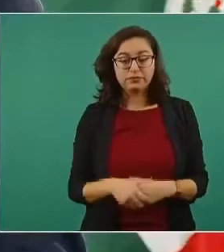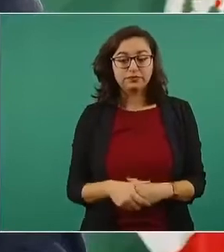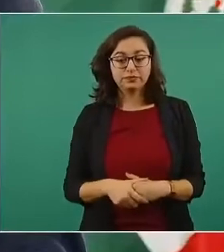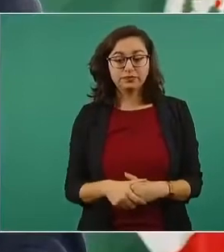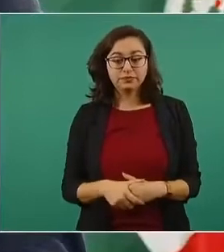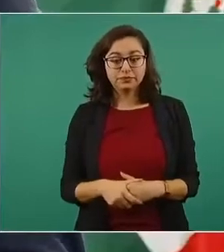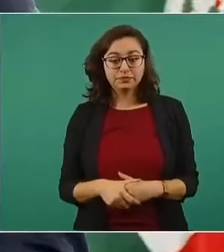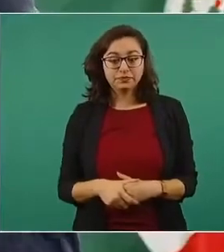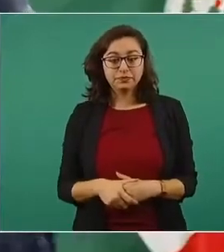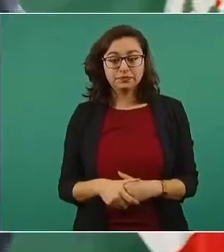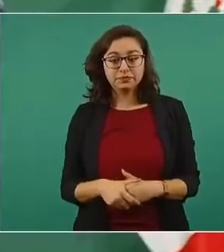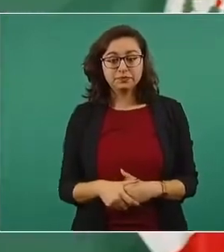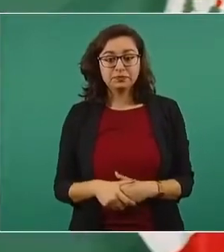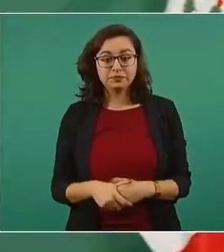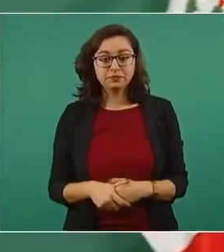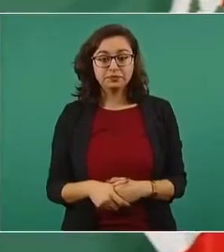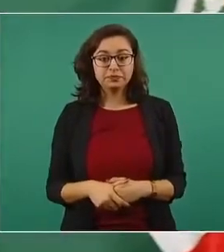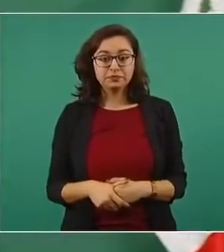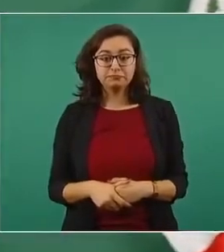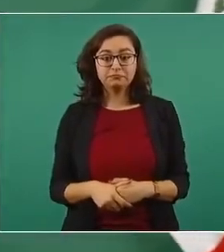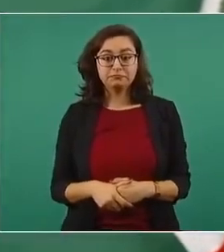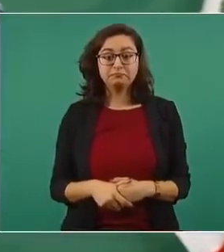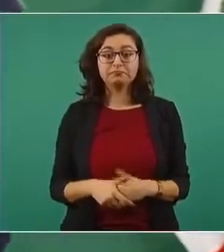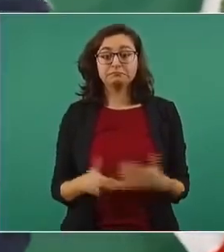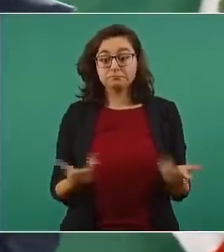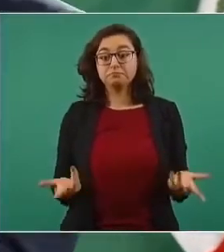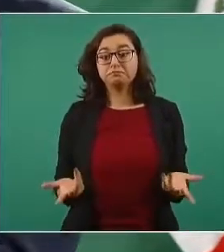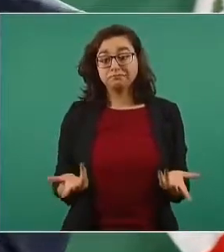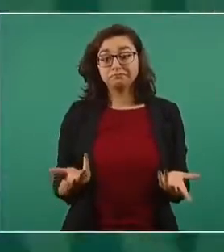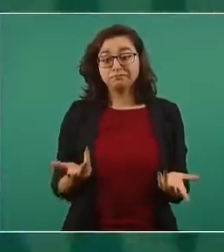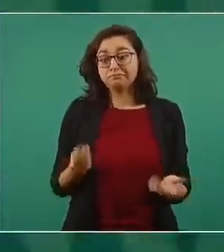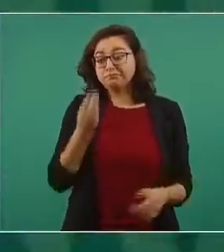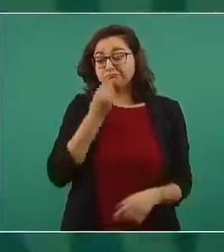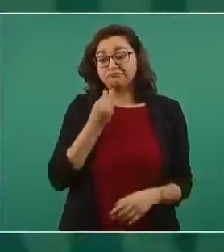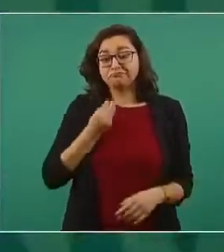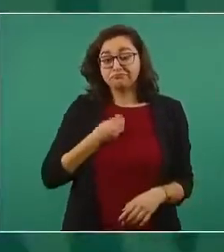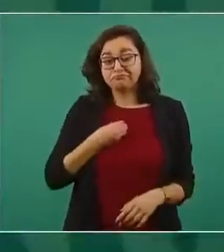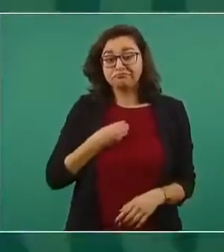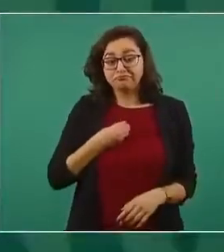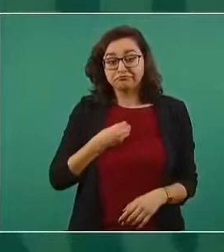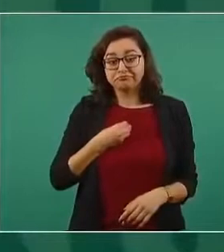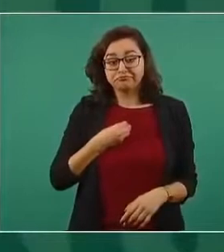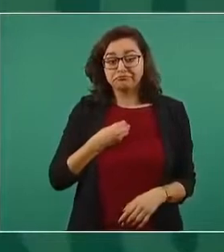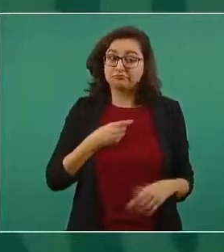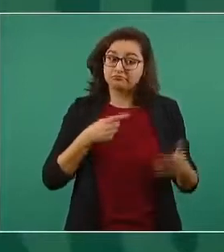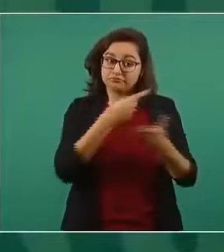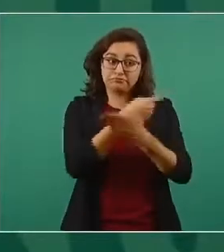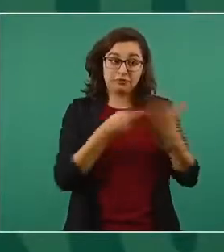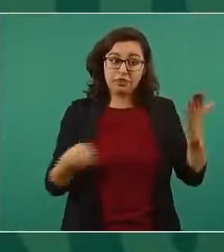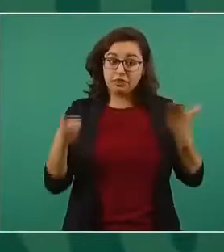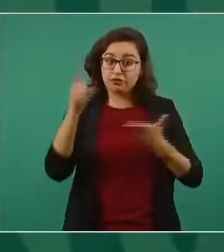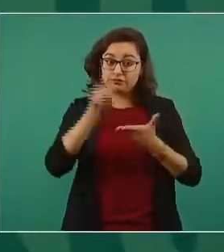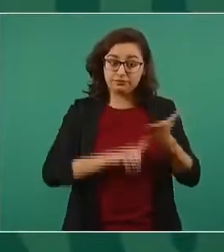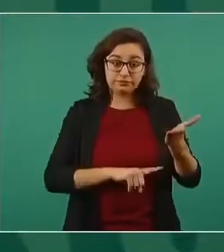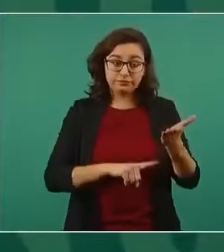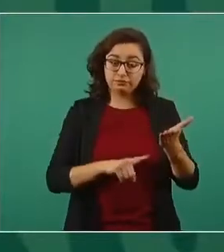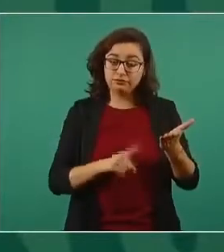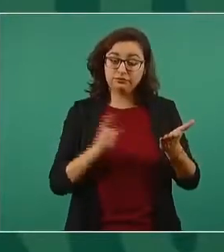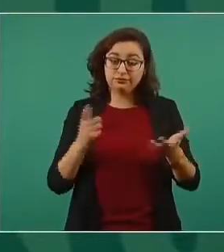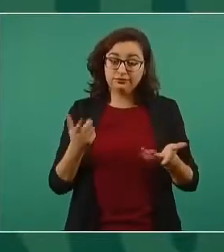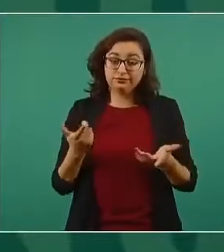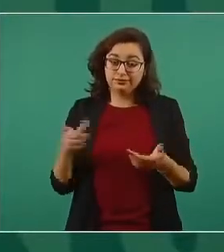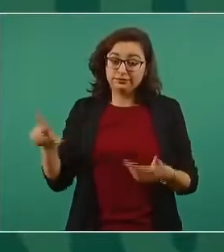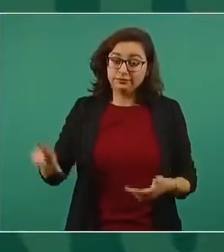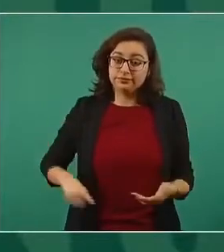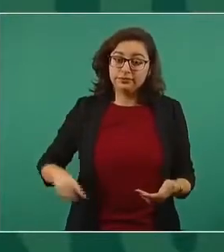y tuvimos que pagar por suspender la obra,